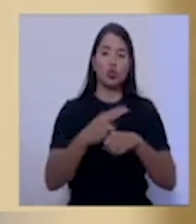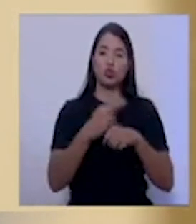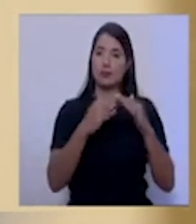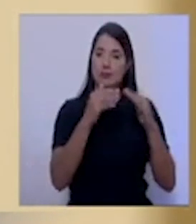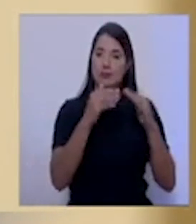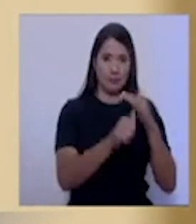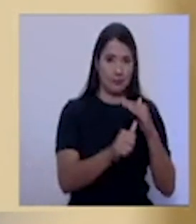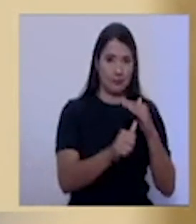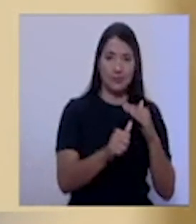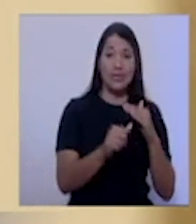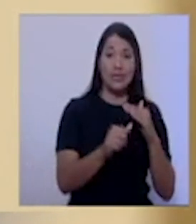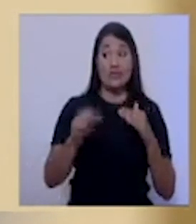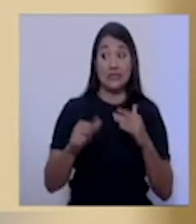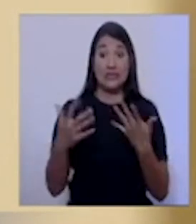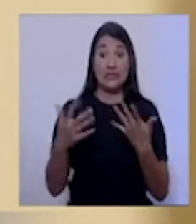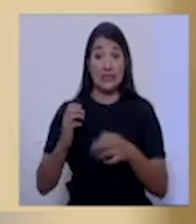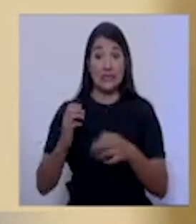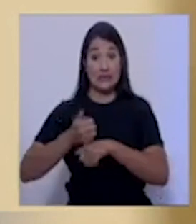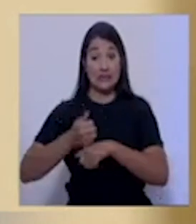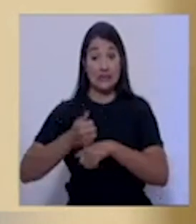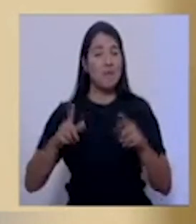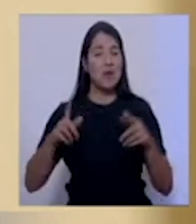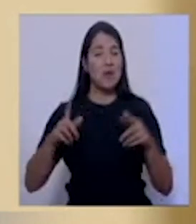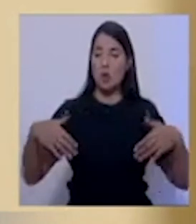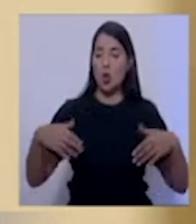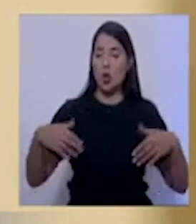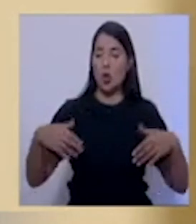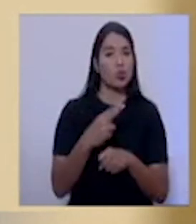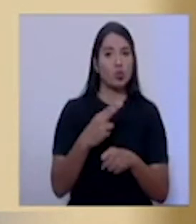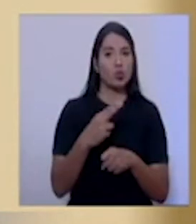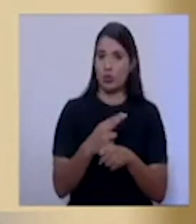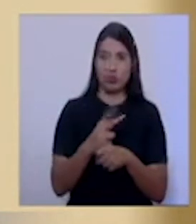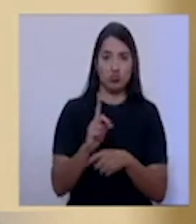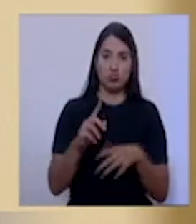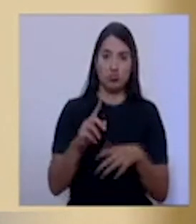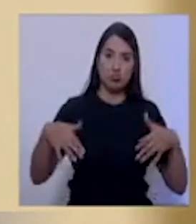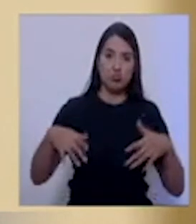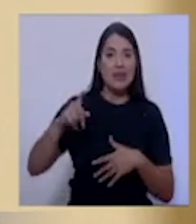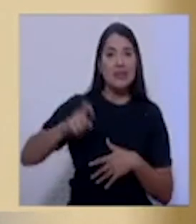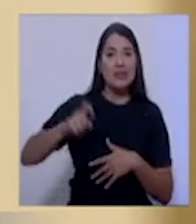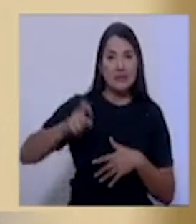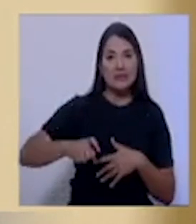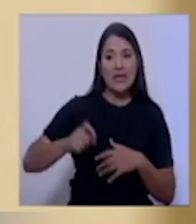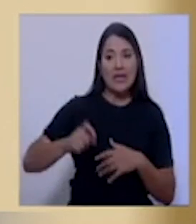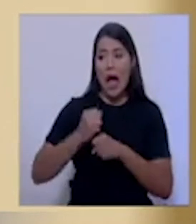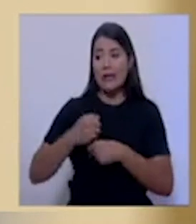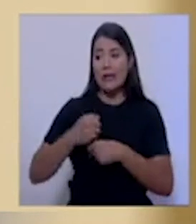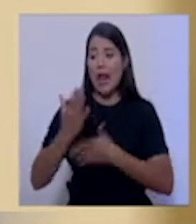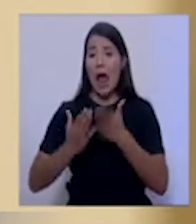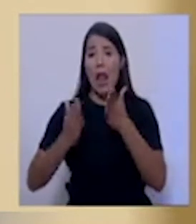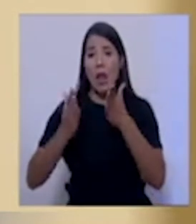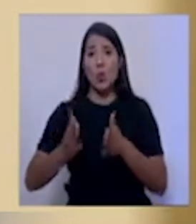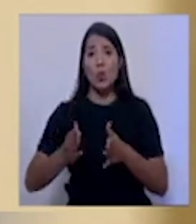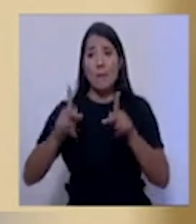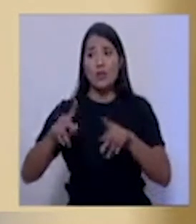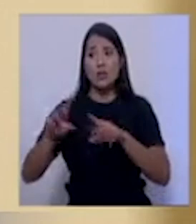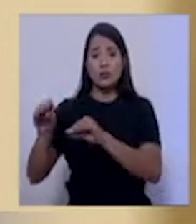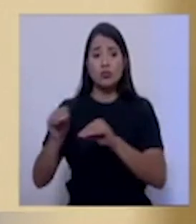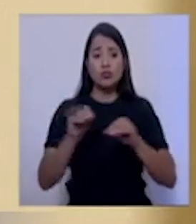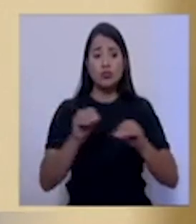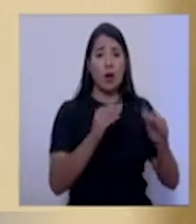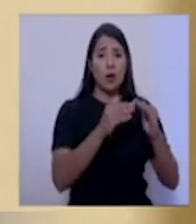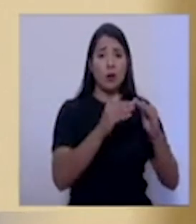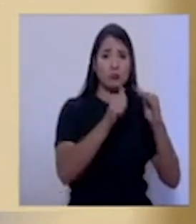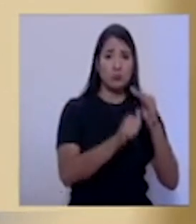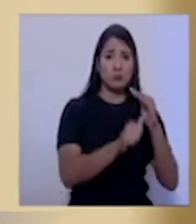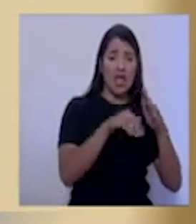sido por lo menos a solicitud de las autoridades de salud necesario hacer una movilización de una persona positiva a uno de los albergues